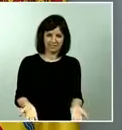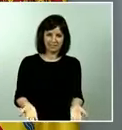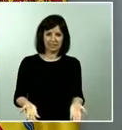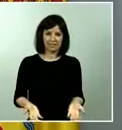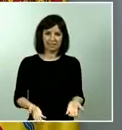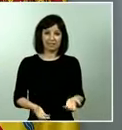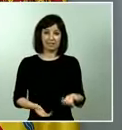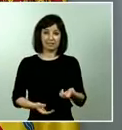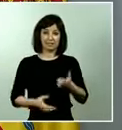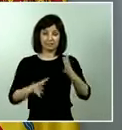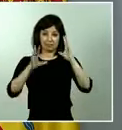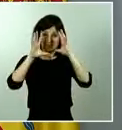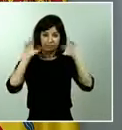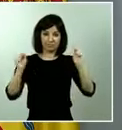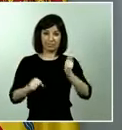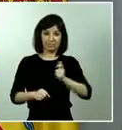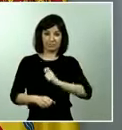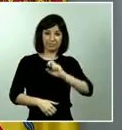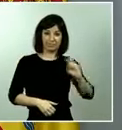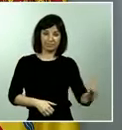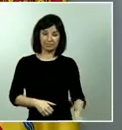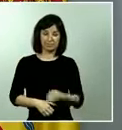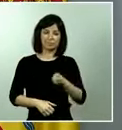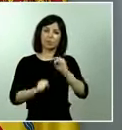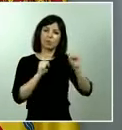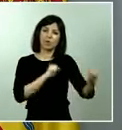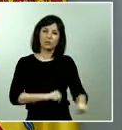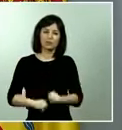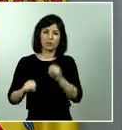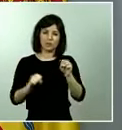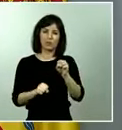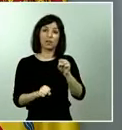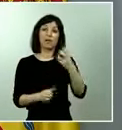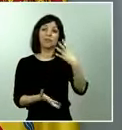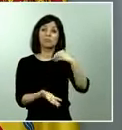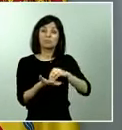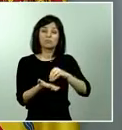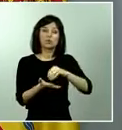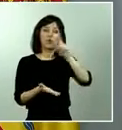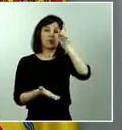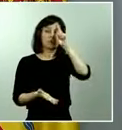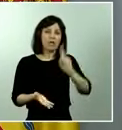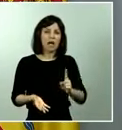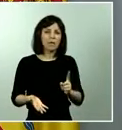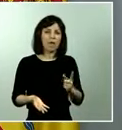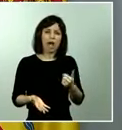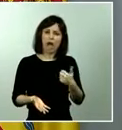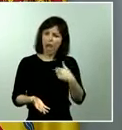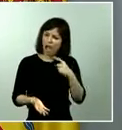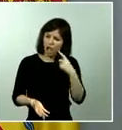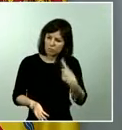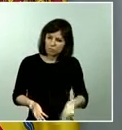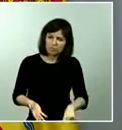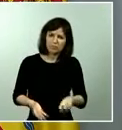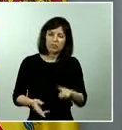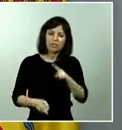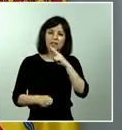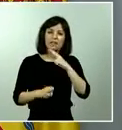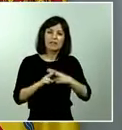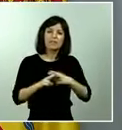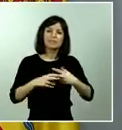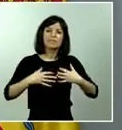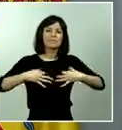cuerpos de seguridad y que muchas veces no se sabe o se desconoce y también forma parte de eso que llamamos la seguridad integral,